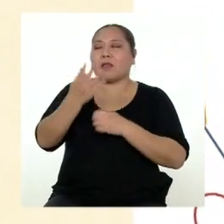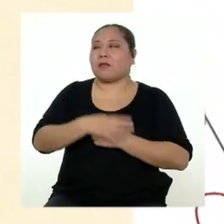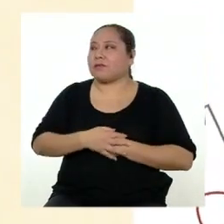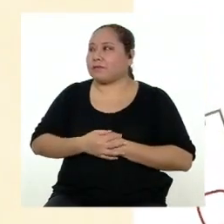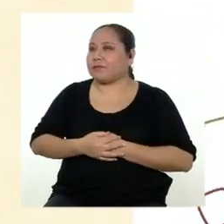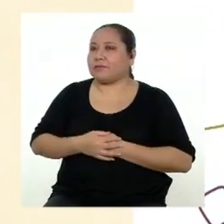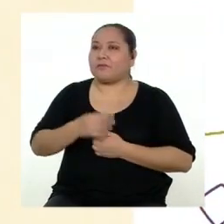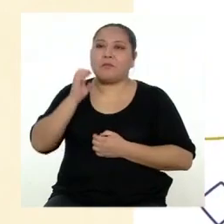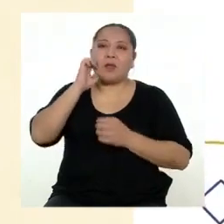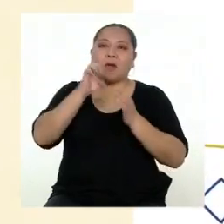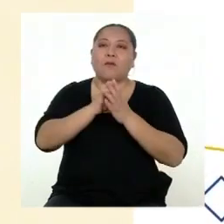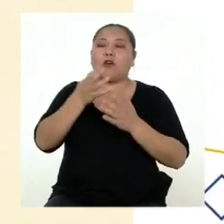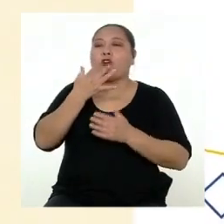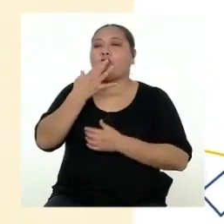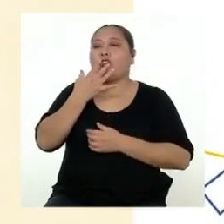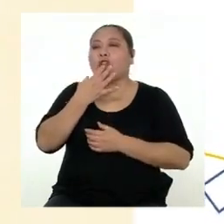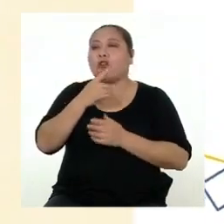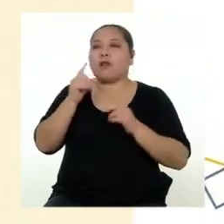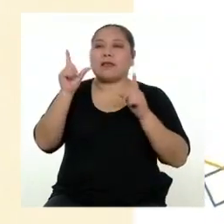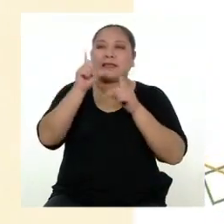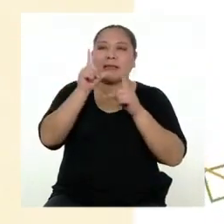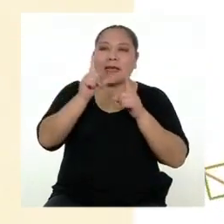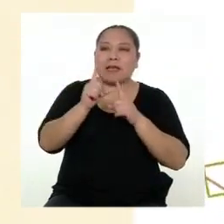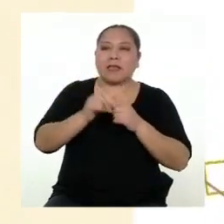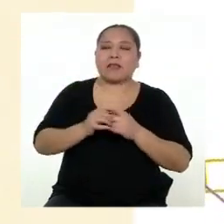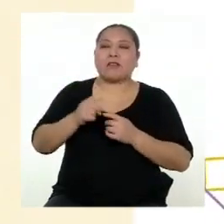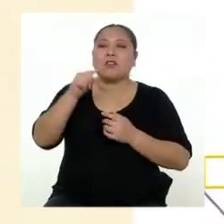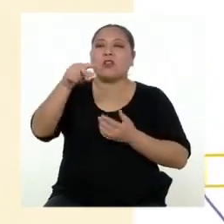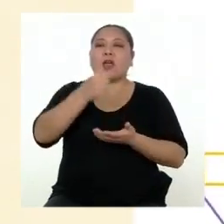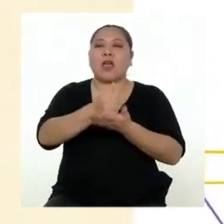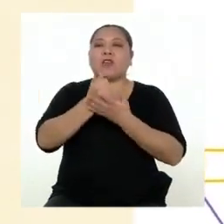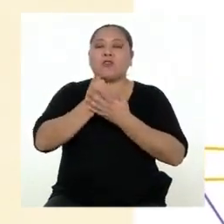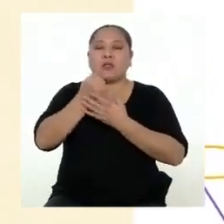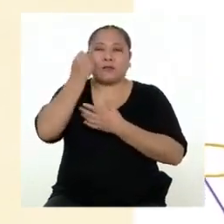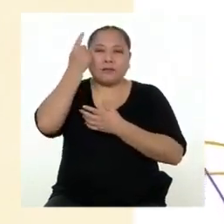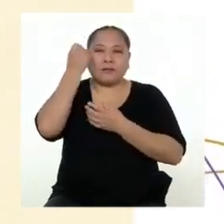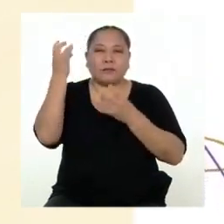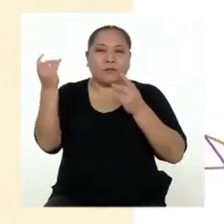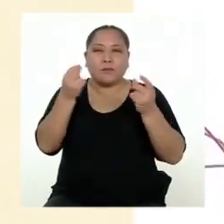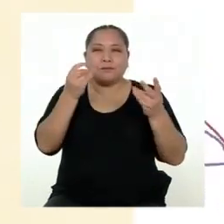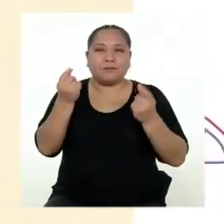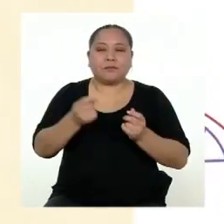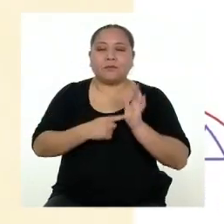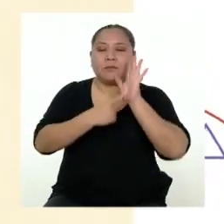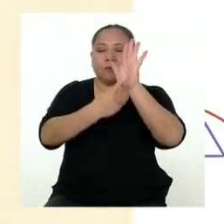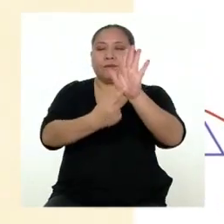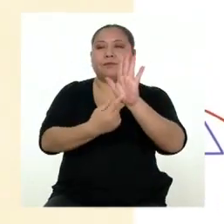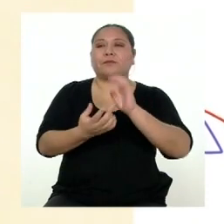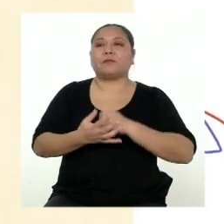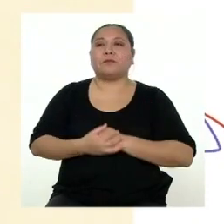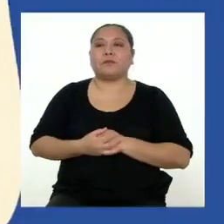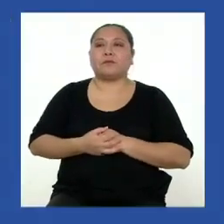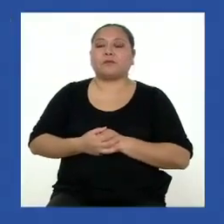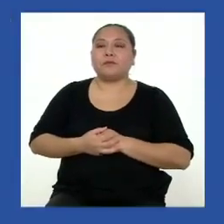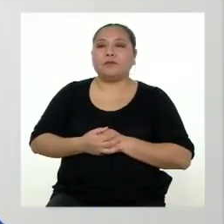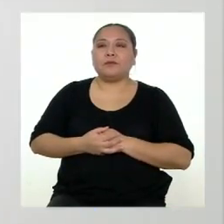visuales, como los colores y tipos de letras, lo que permite una comprensión rápida de lo que se quiere transmitir.